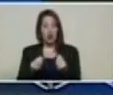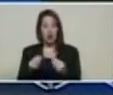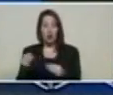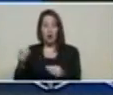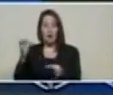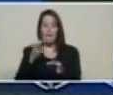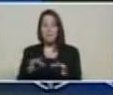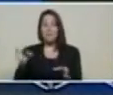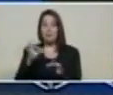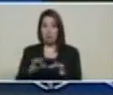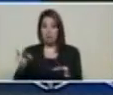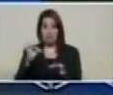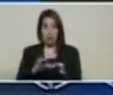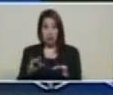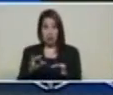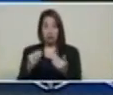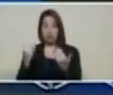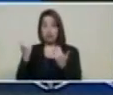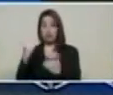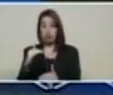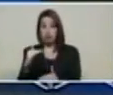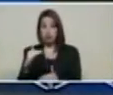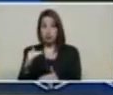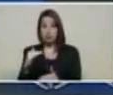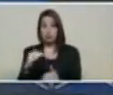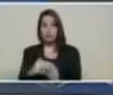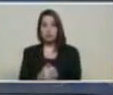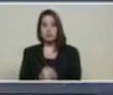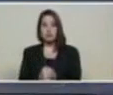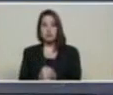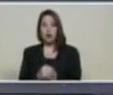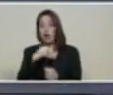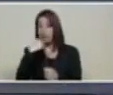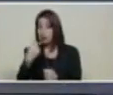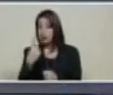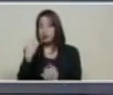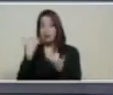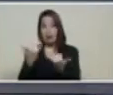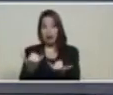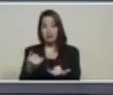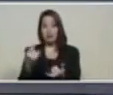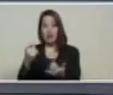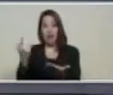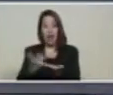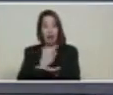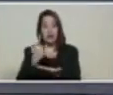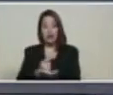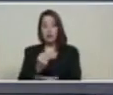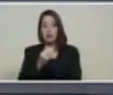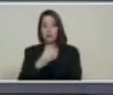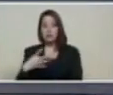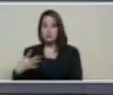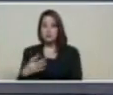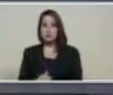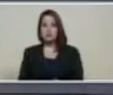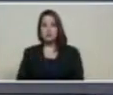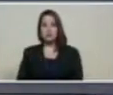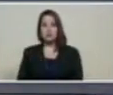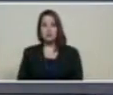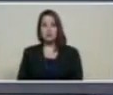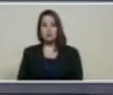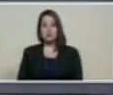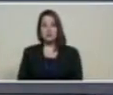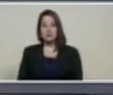petro y eso lo establece el libro blanco el white paper que acabo de firmar y va a ser